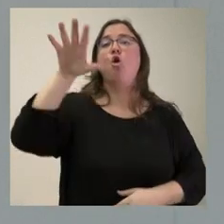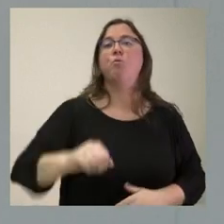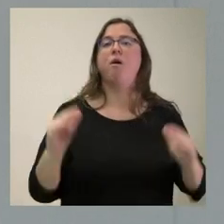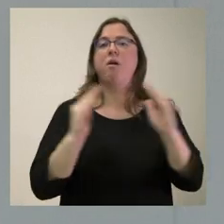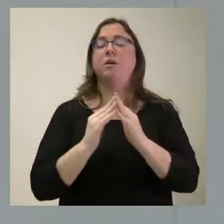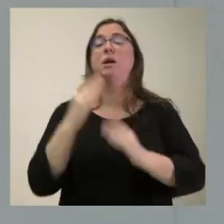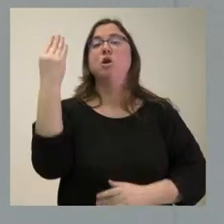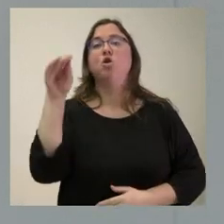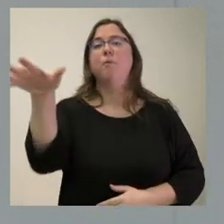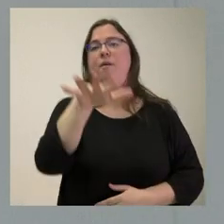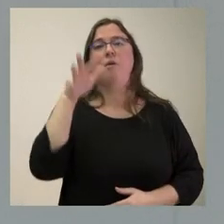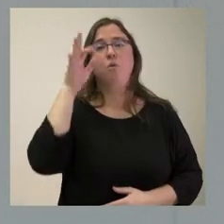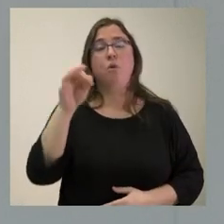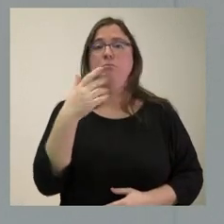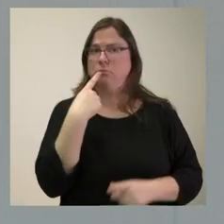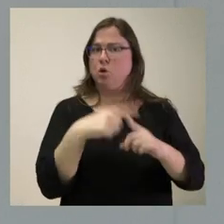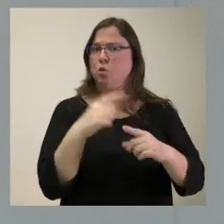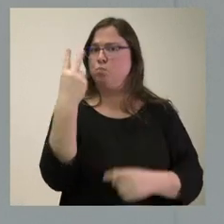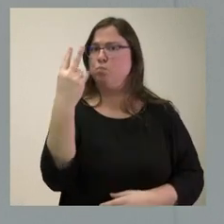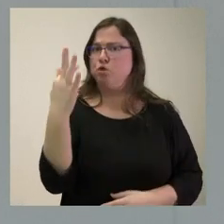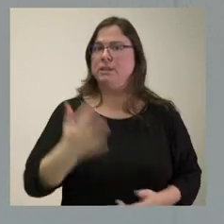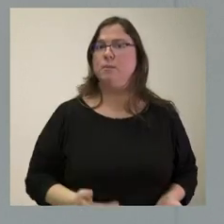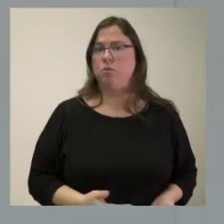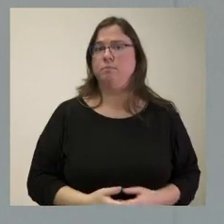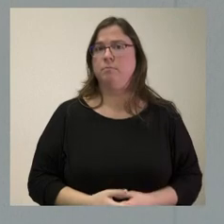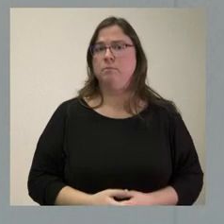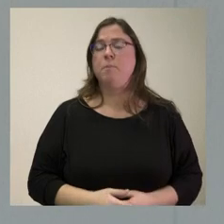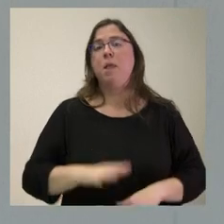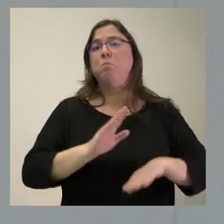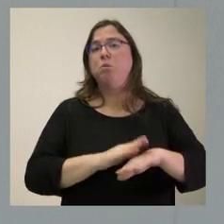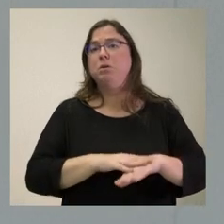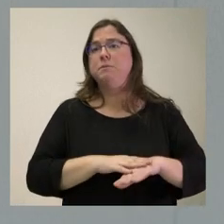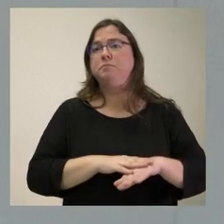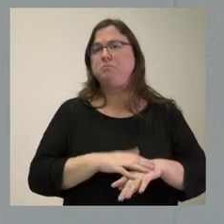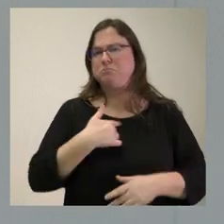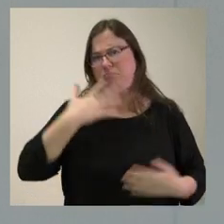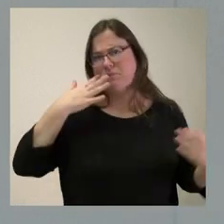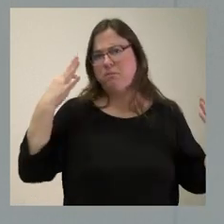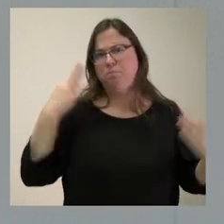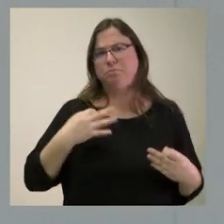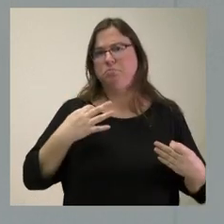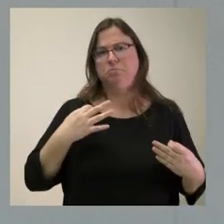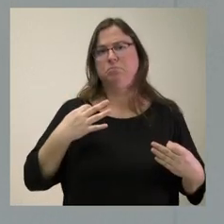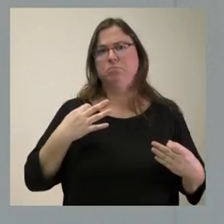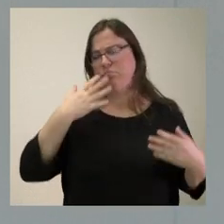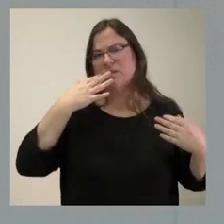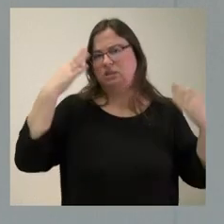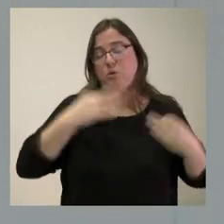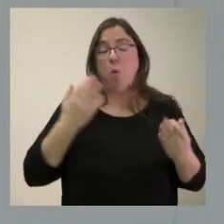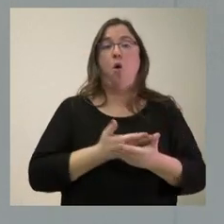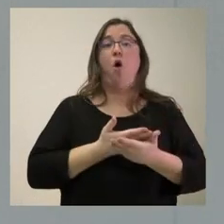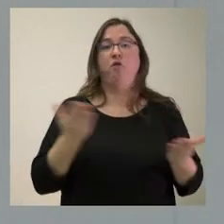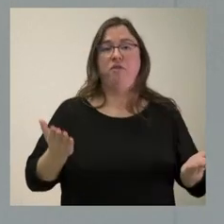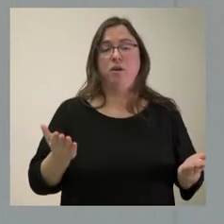los jóvenes en el mundo rural. Por lo tanto, son dos elementos que son muy positivos desde ese punto de vista. Estamos absolutamente seguros o confiados